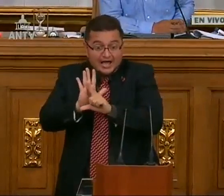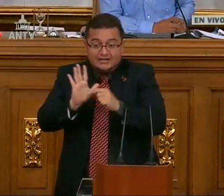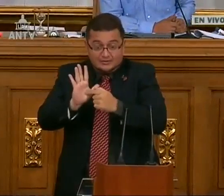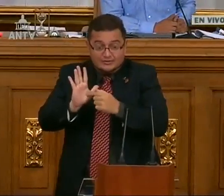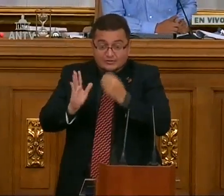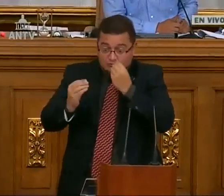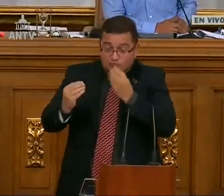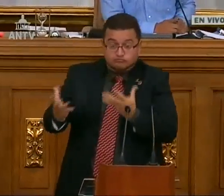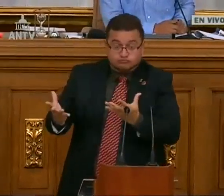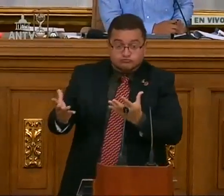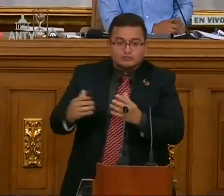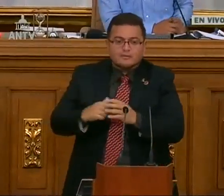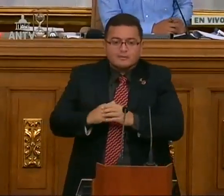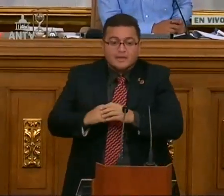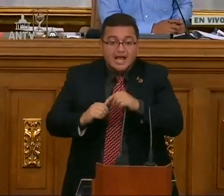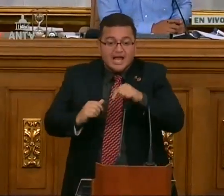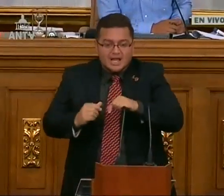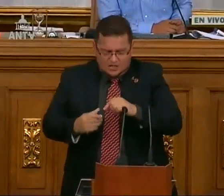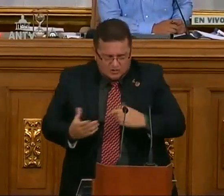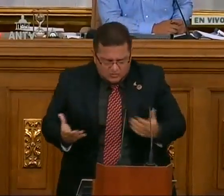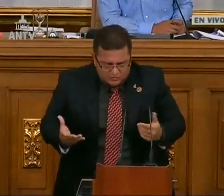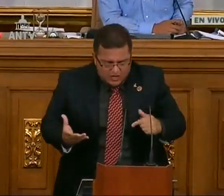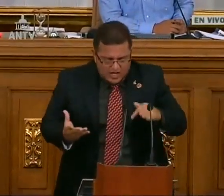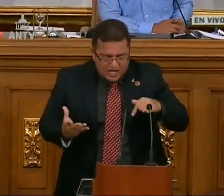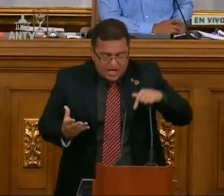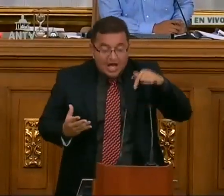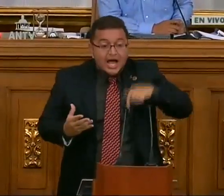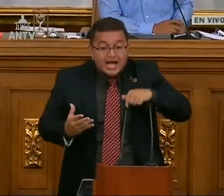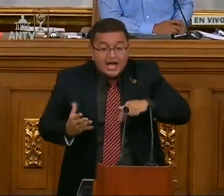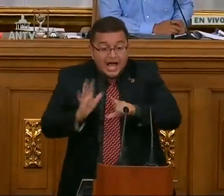Esta Ley Excelente Ley